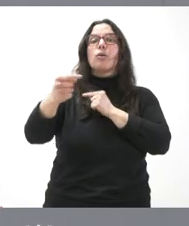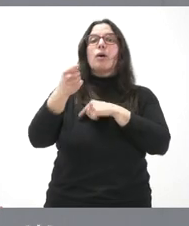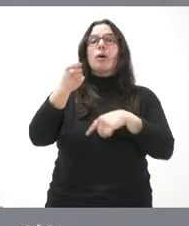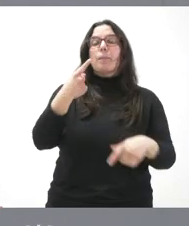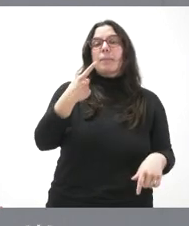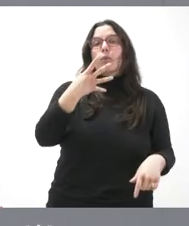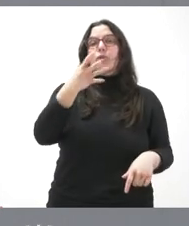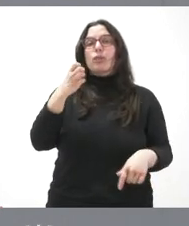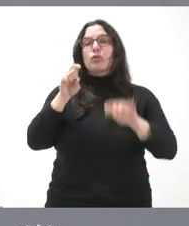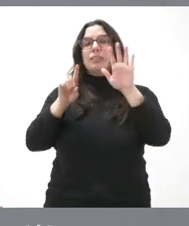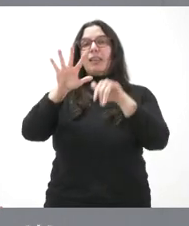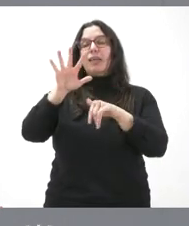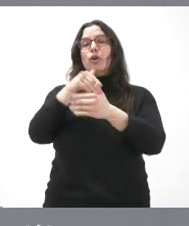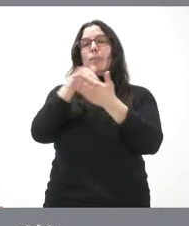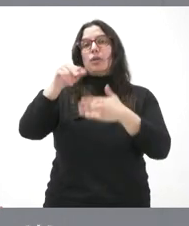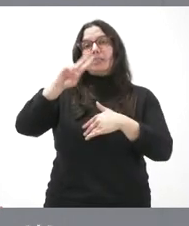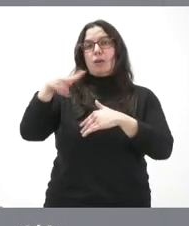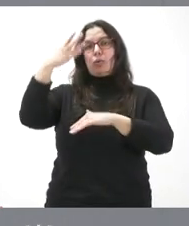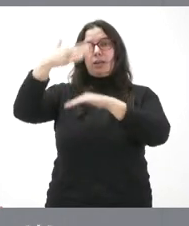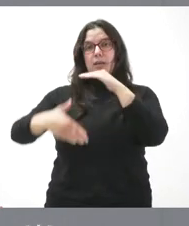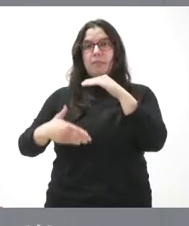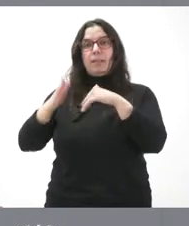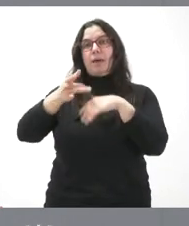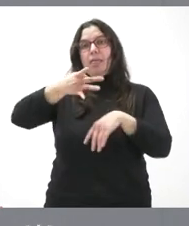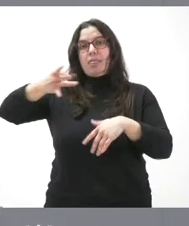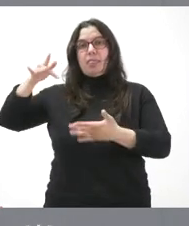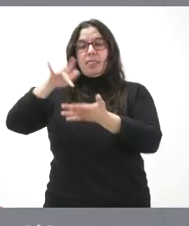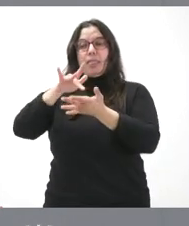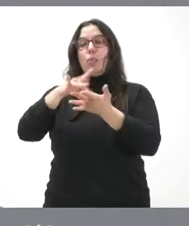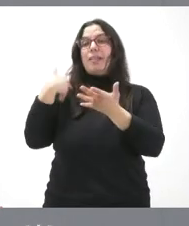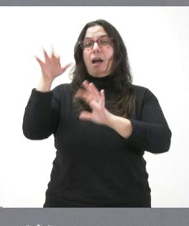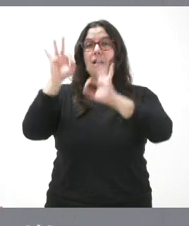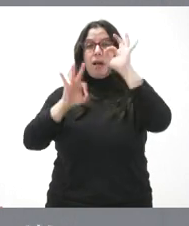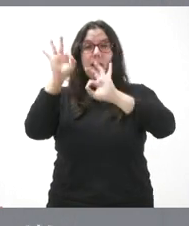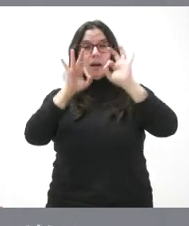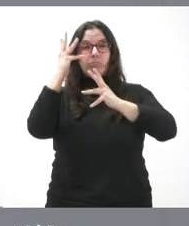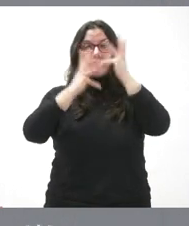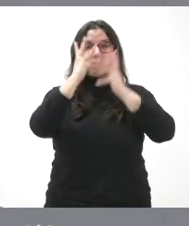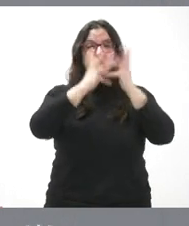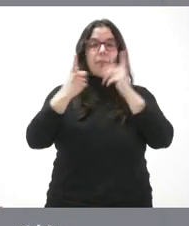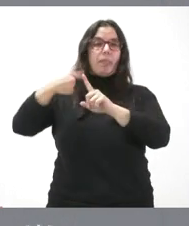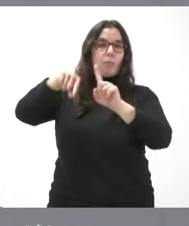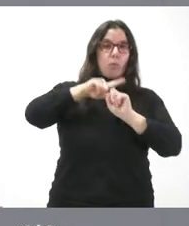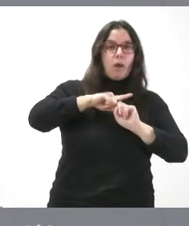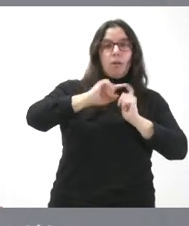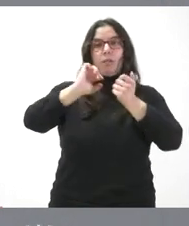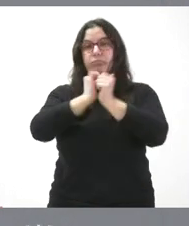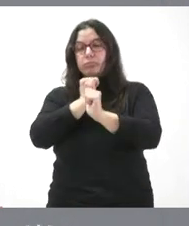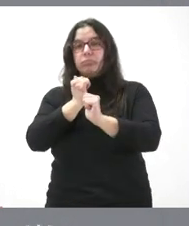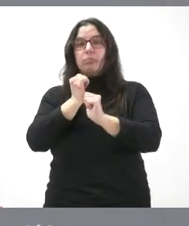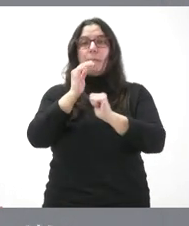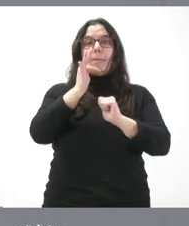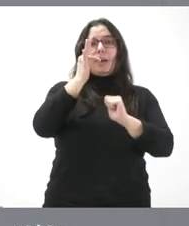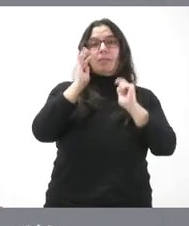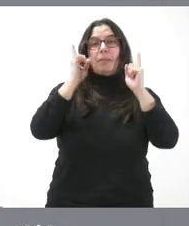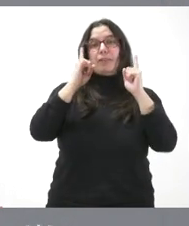millones de euros, que, una vez calculada la cifra de las devoluciones más el déficit previsto para